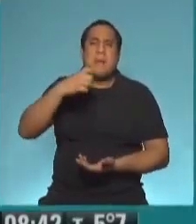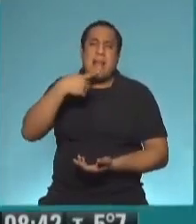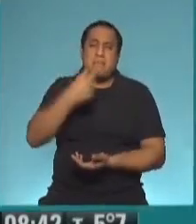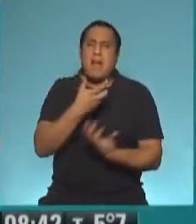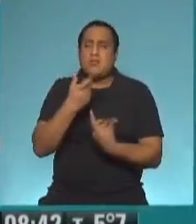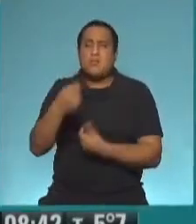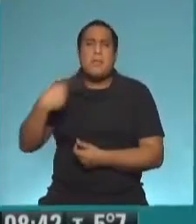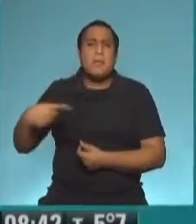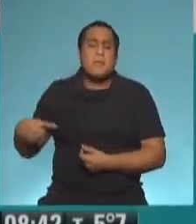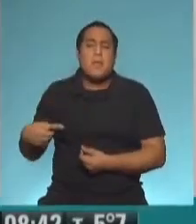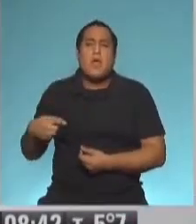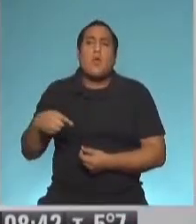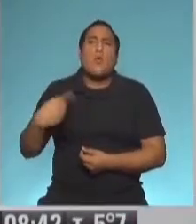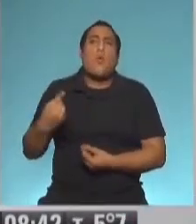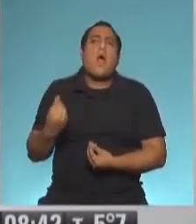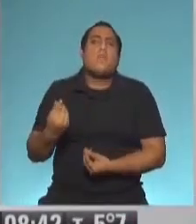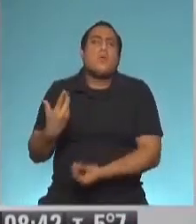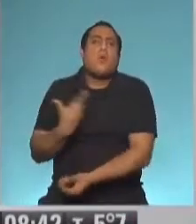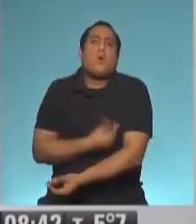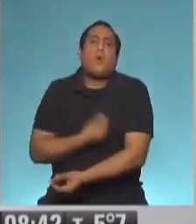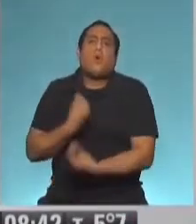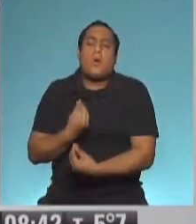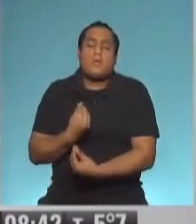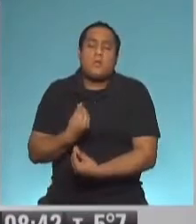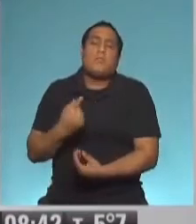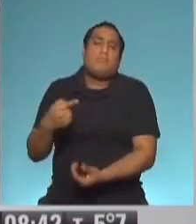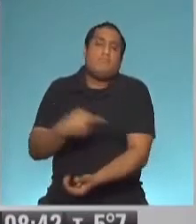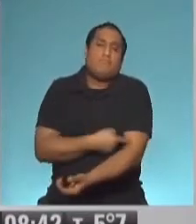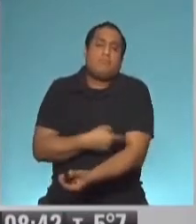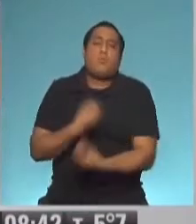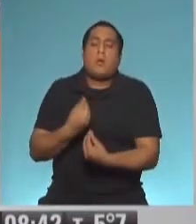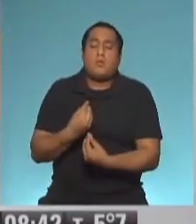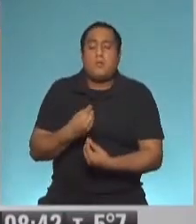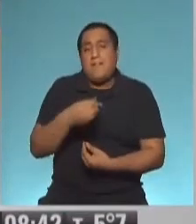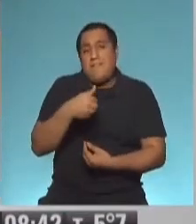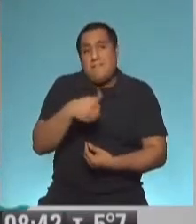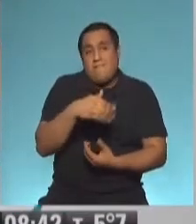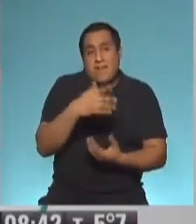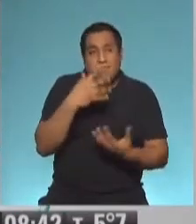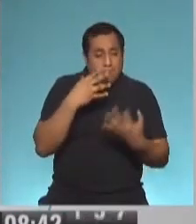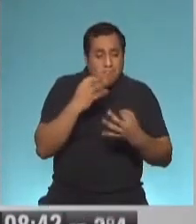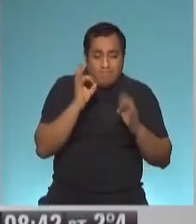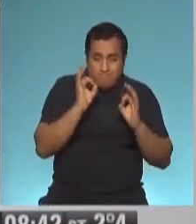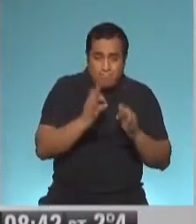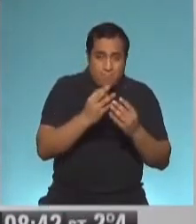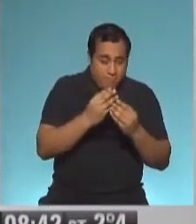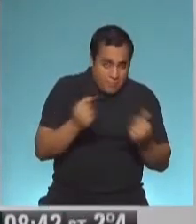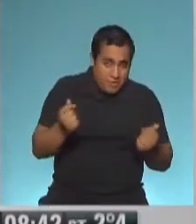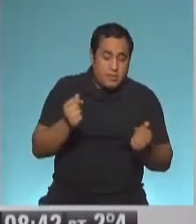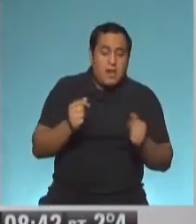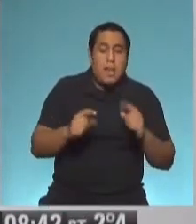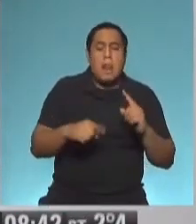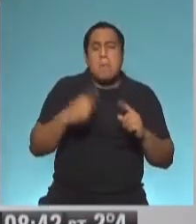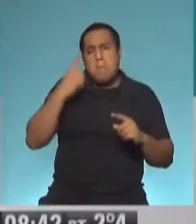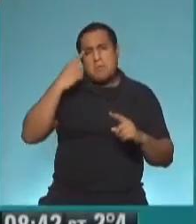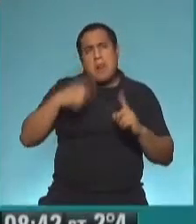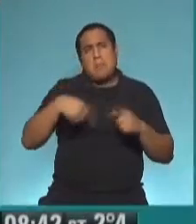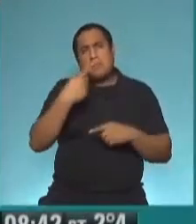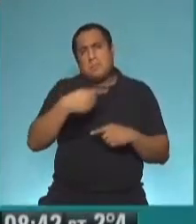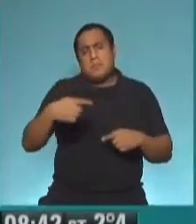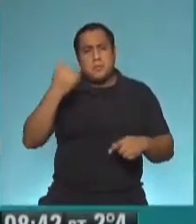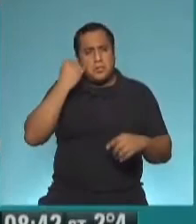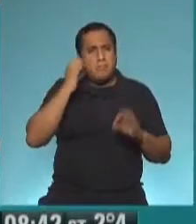debe ser usado. Estamos próximos a terminarlo, calculo que en la próxima semana vamos a tener la